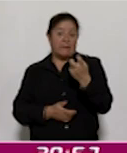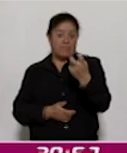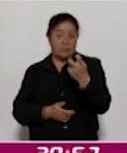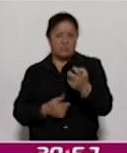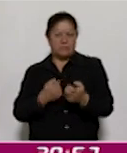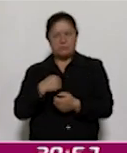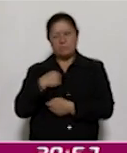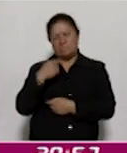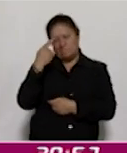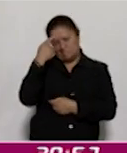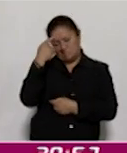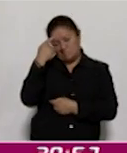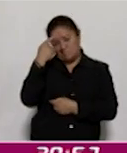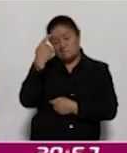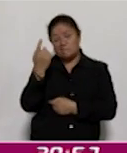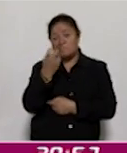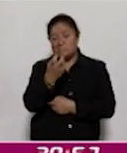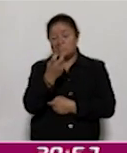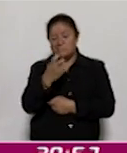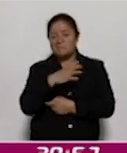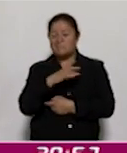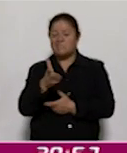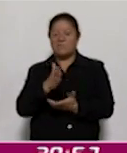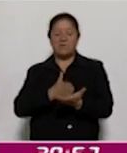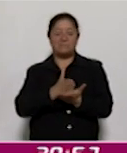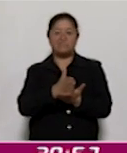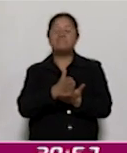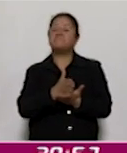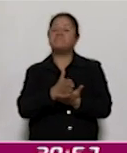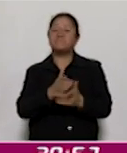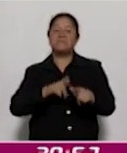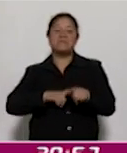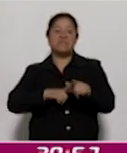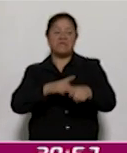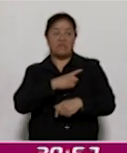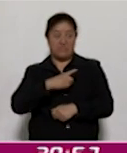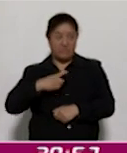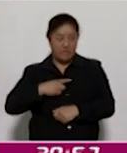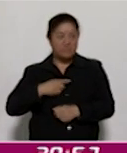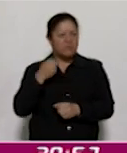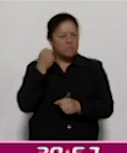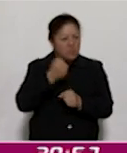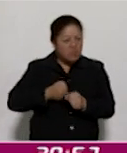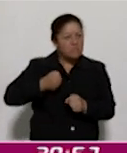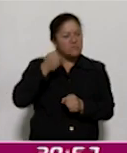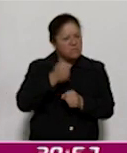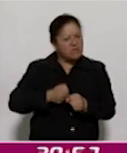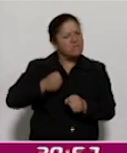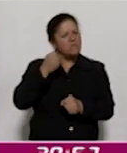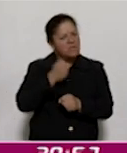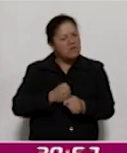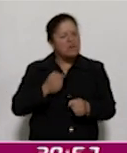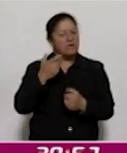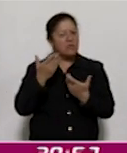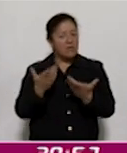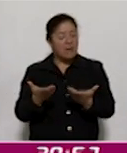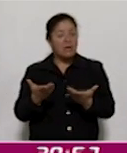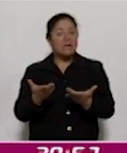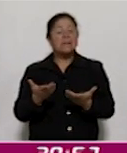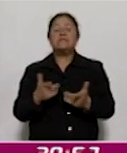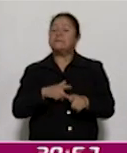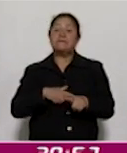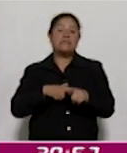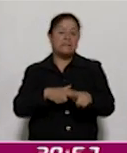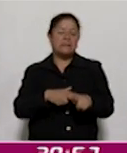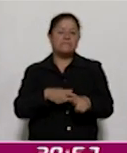yo pienso que esa es una línea que debemos de seguir explorando, fomentando, incentivando. Es decir,